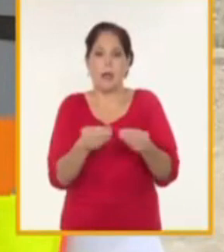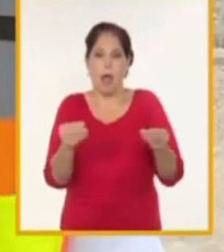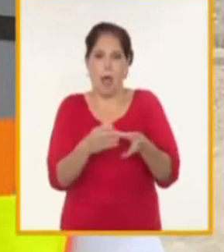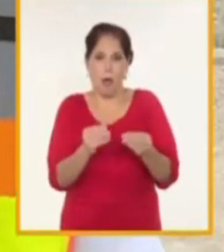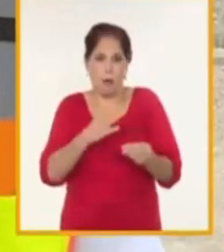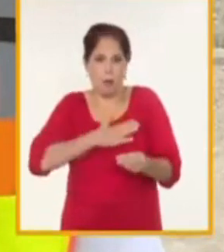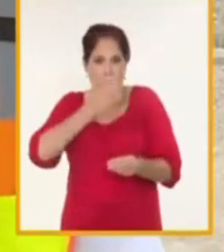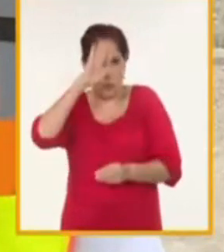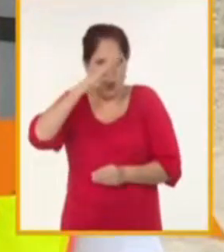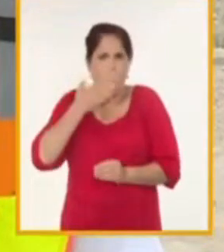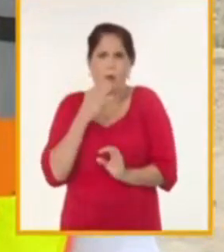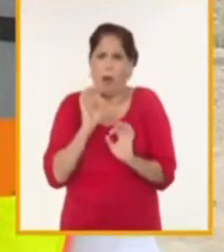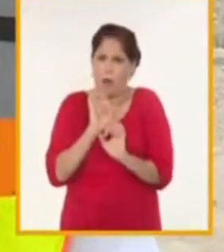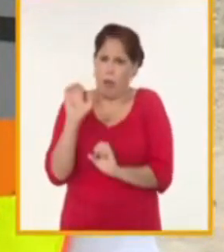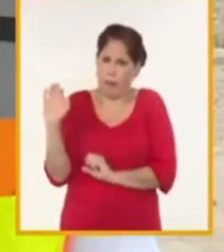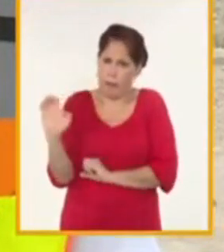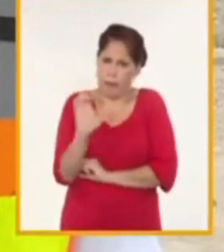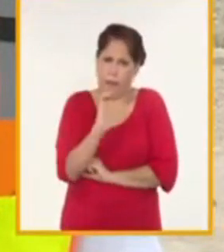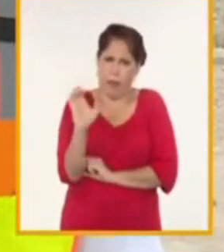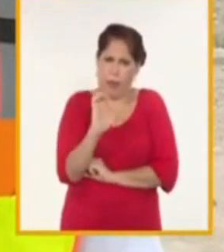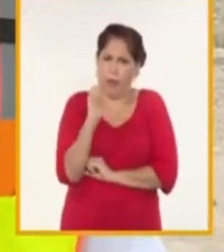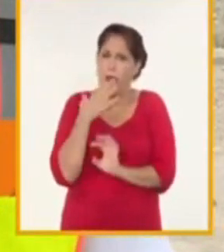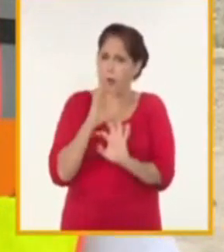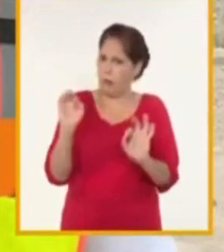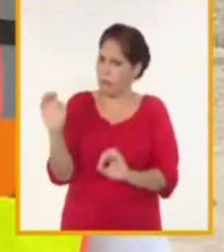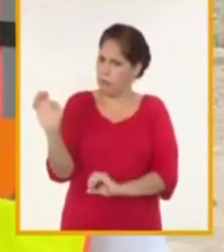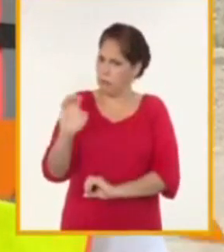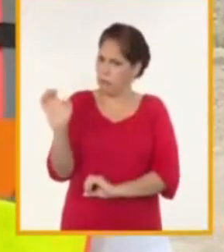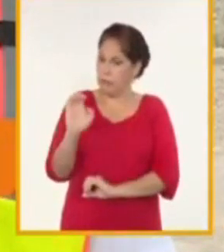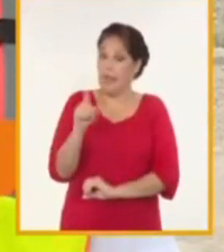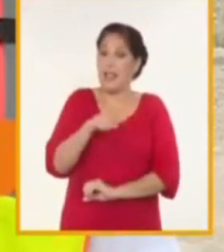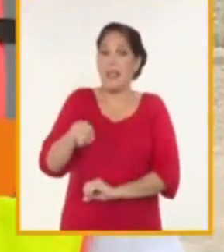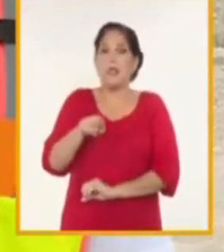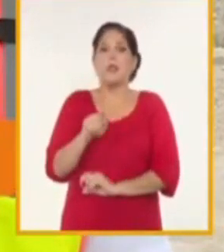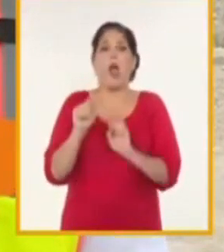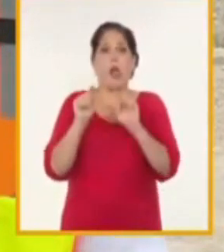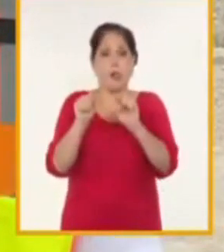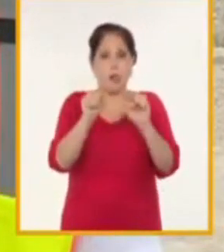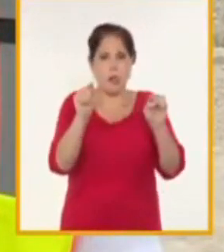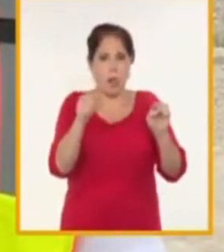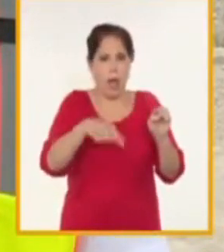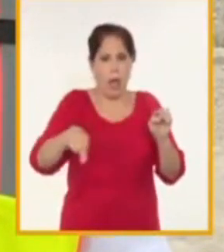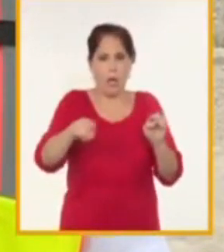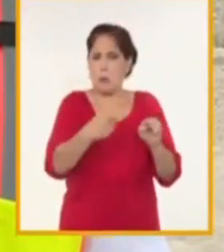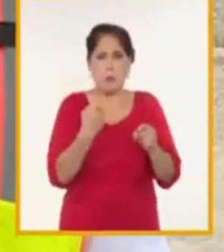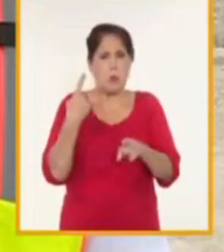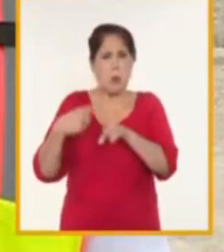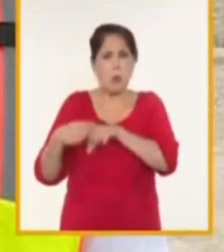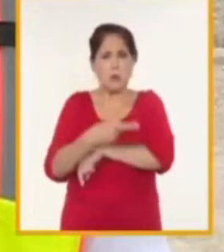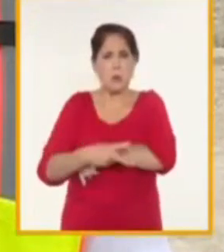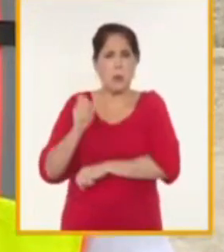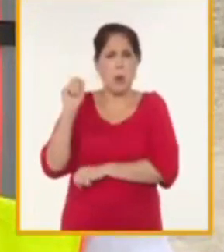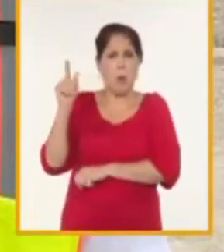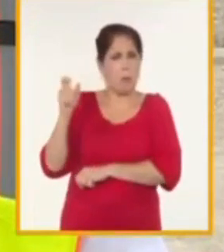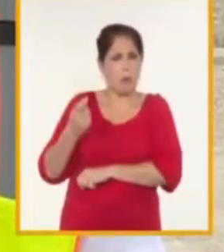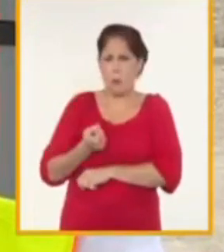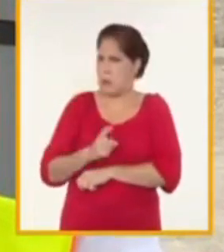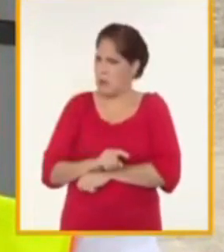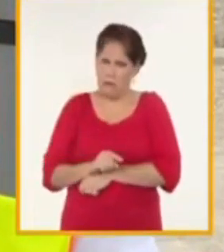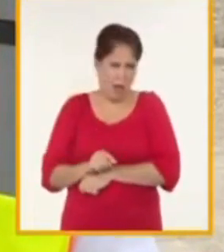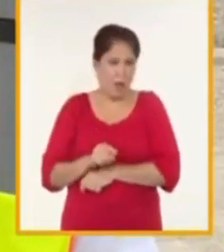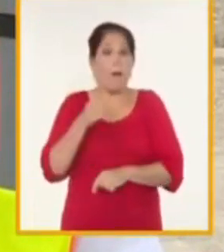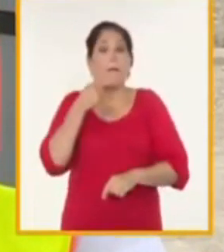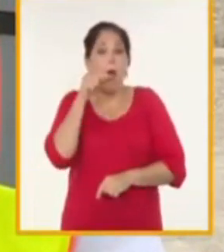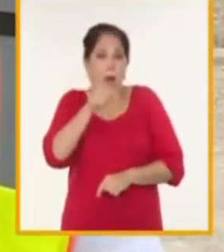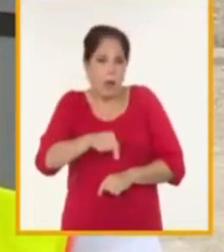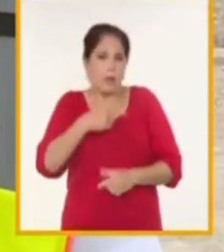tan buena calidad y de tanta presencia para la receta que se utiliza para la producción